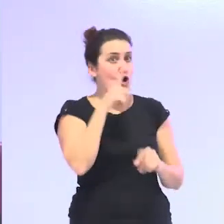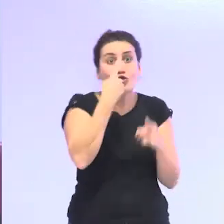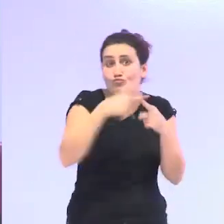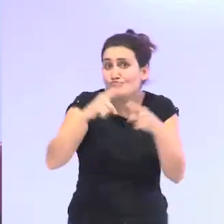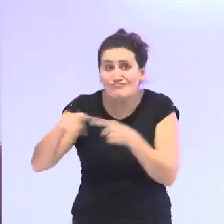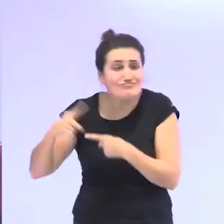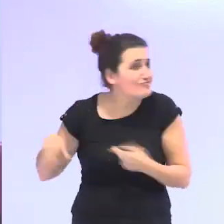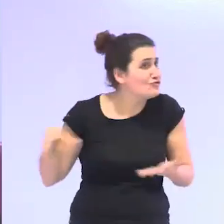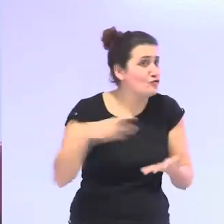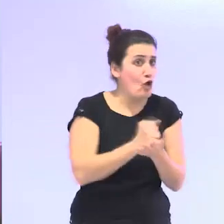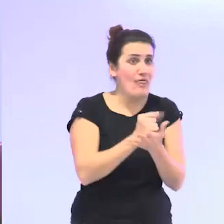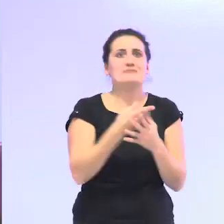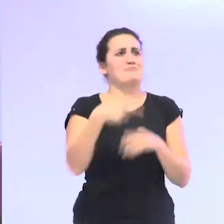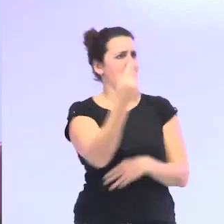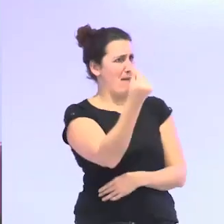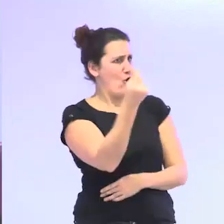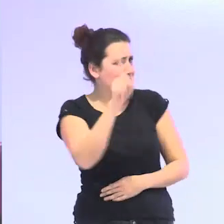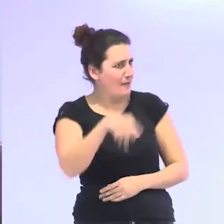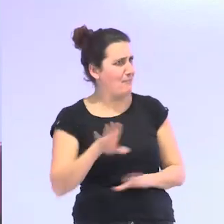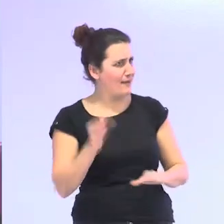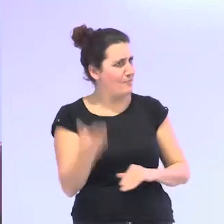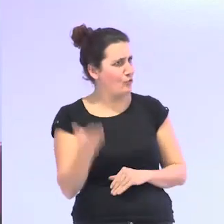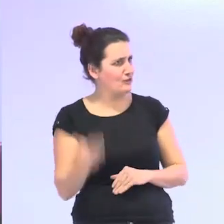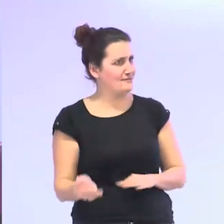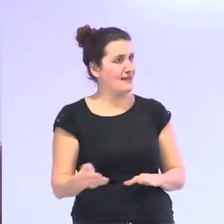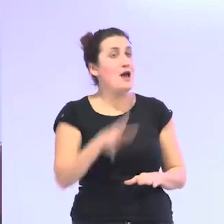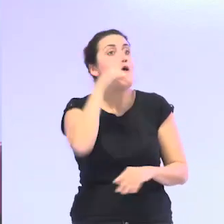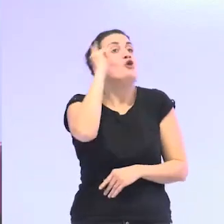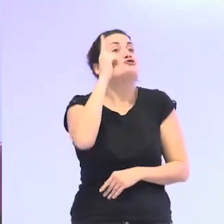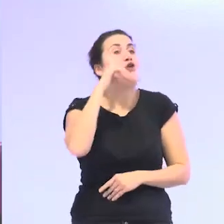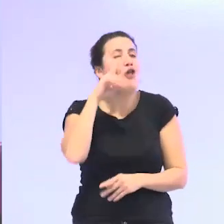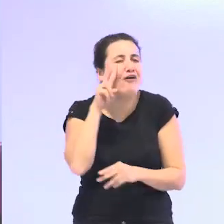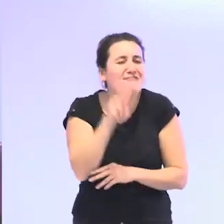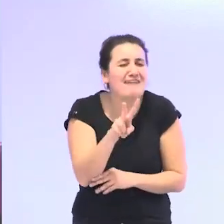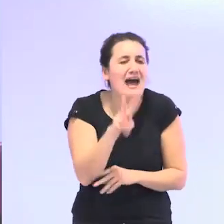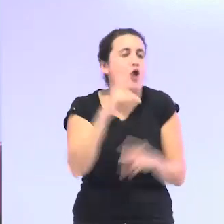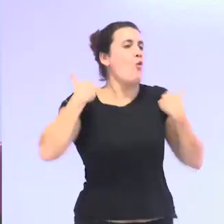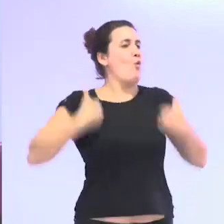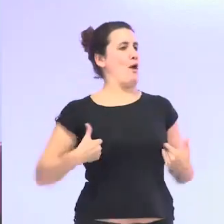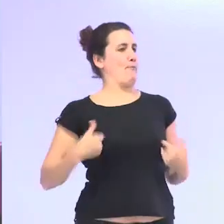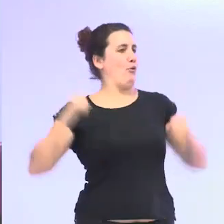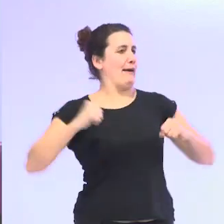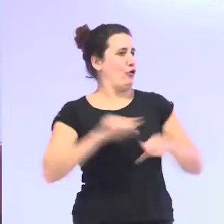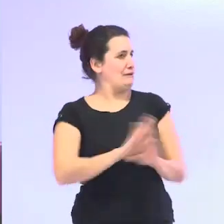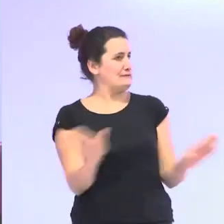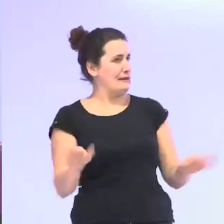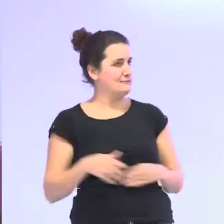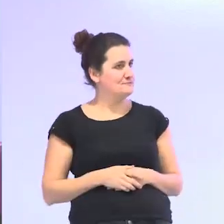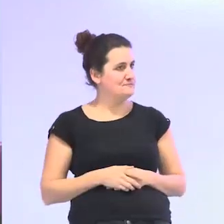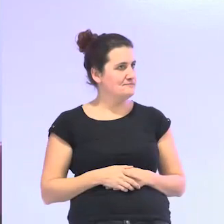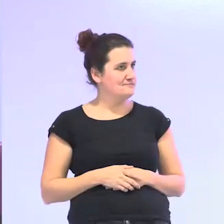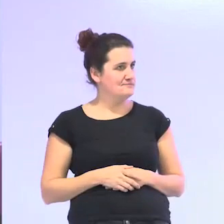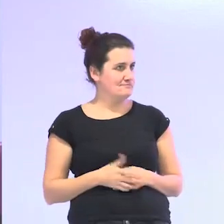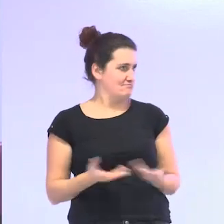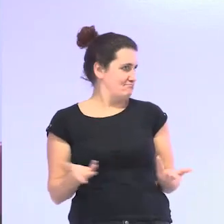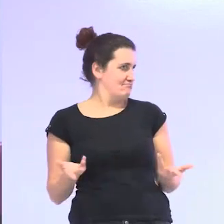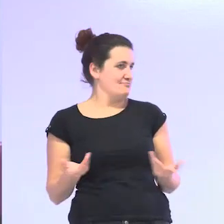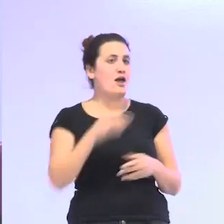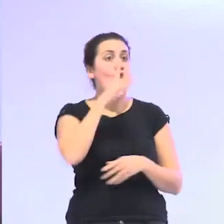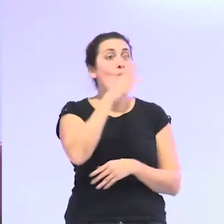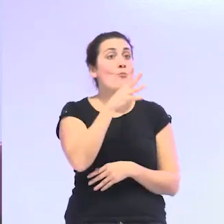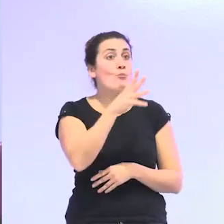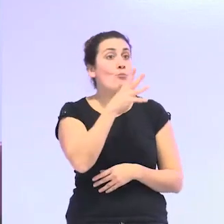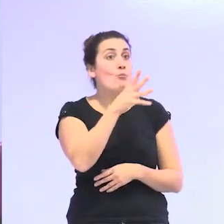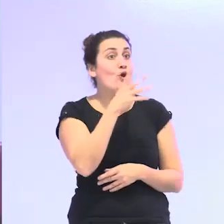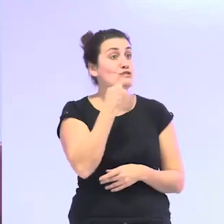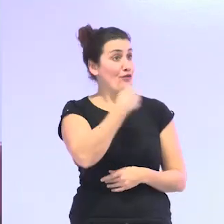deberíamos ponerlas en valor pero solamente nos fijamos en el cuerpo físico que envejece y por eso